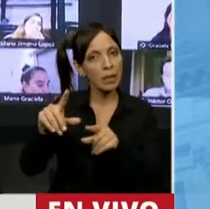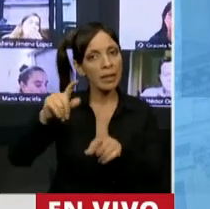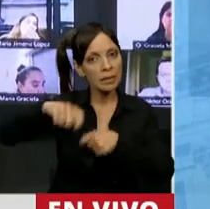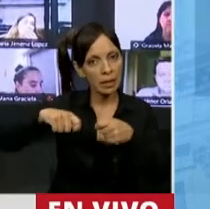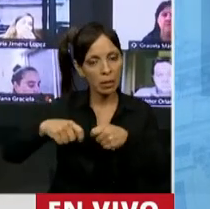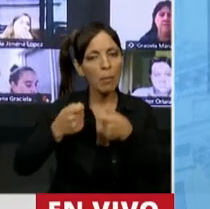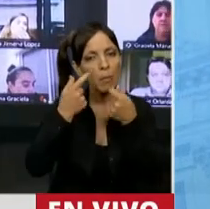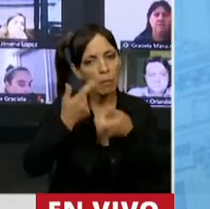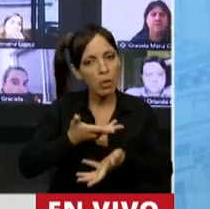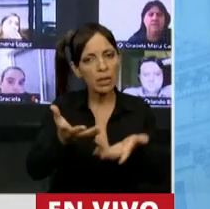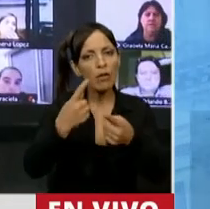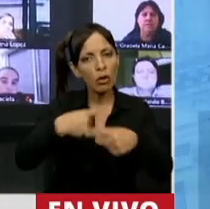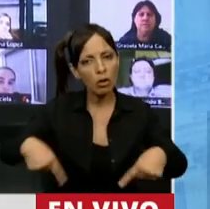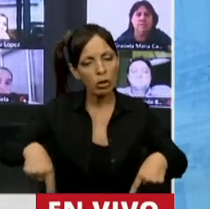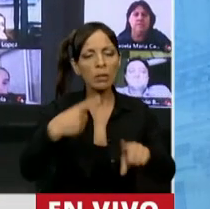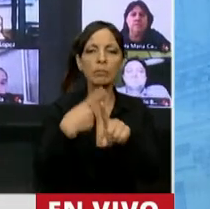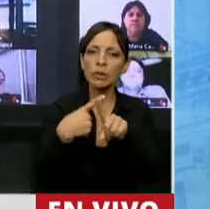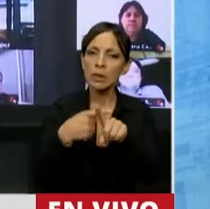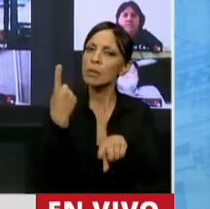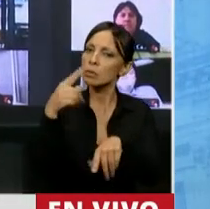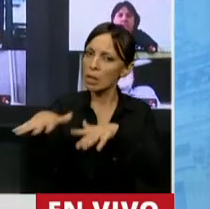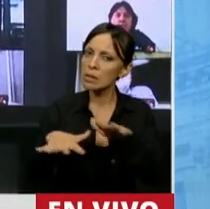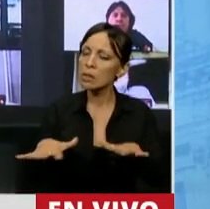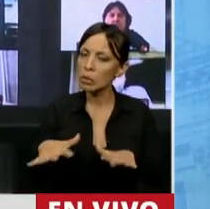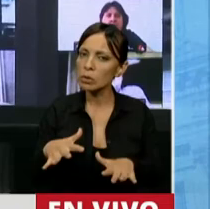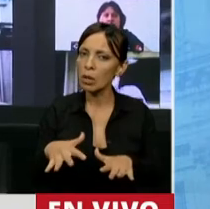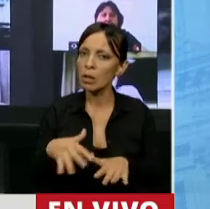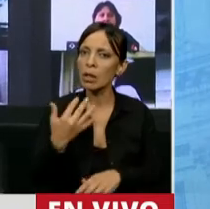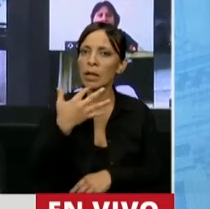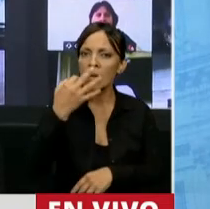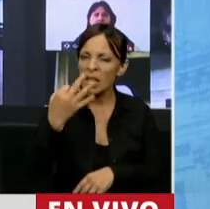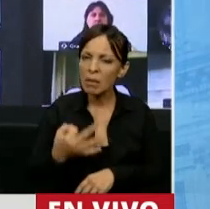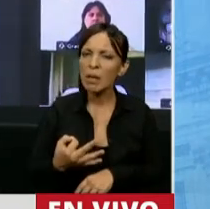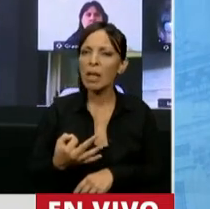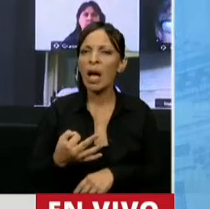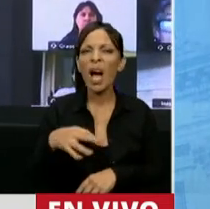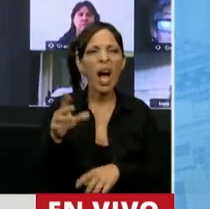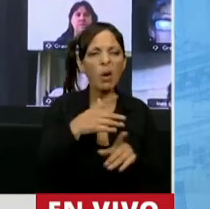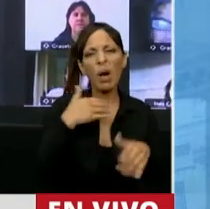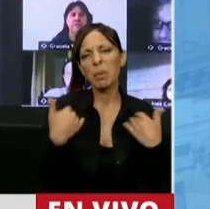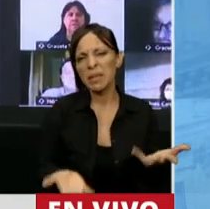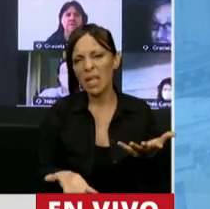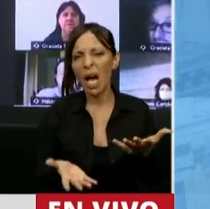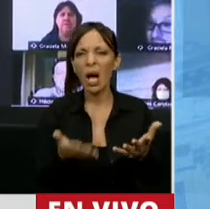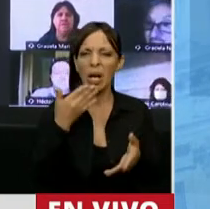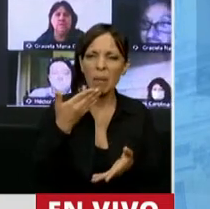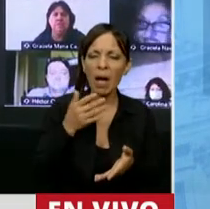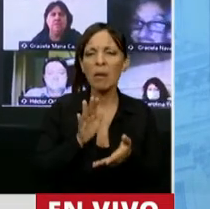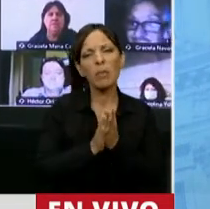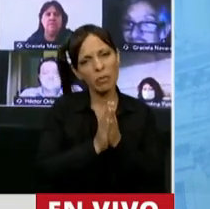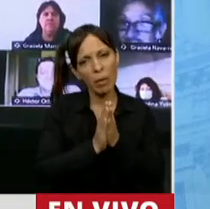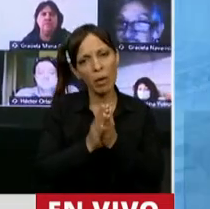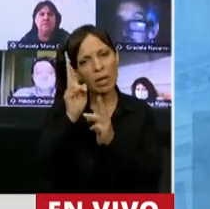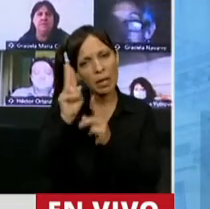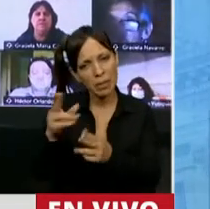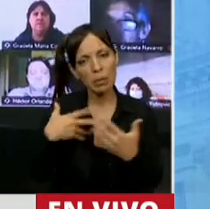luz en esta tarde sobre un caso que ha sido muy, muy manoseado. Por favor, respetemos la salud